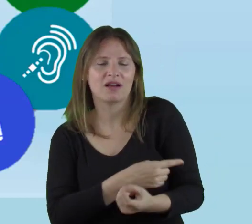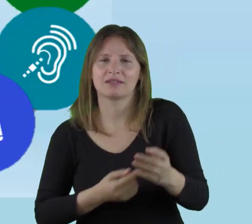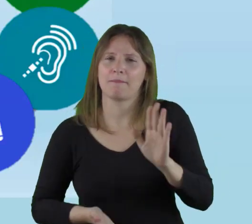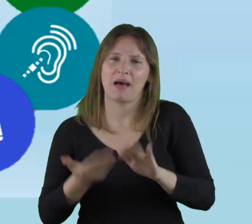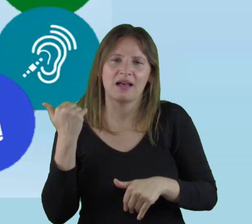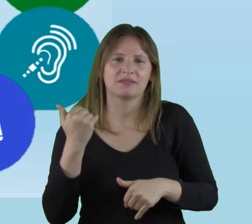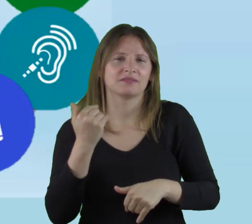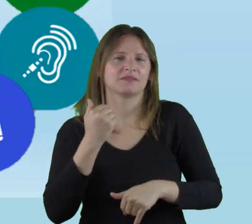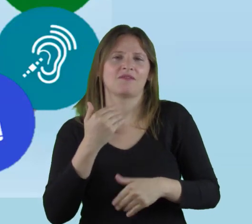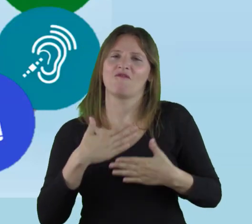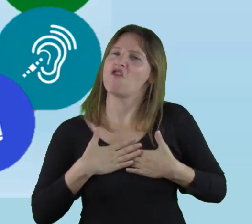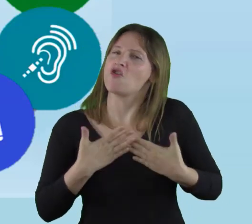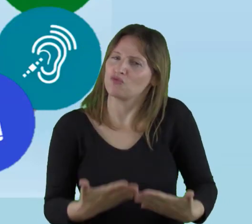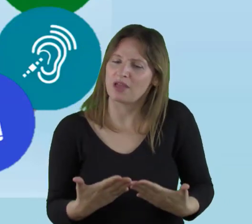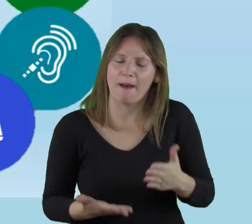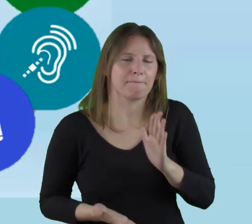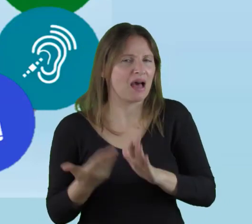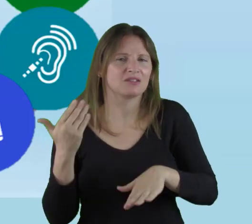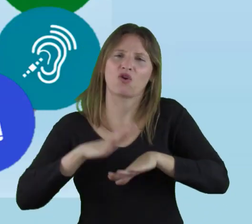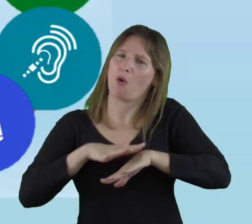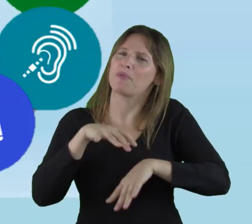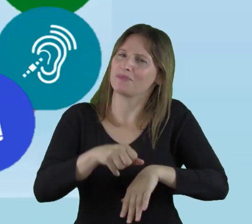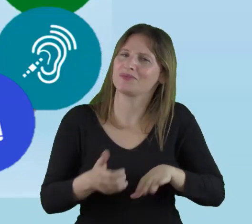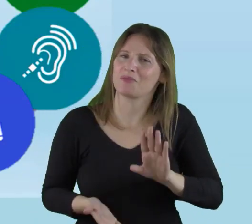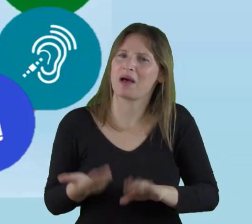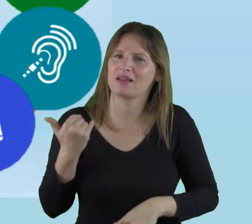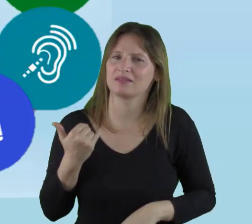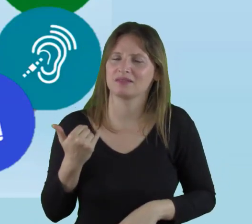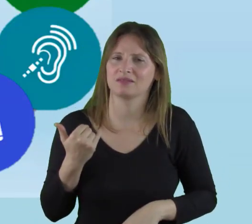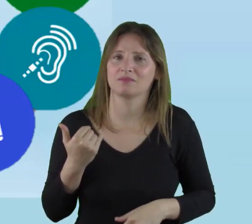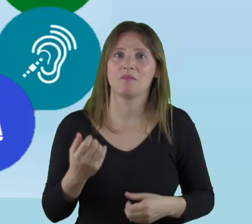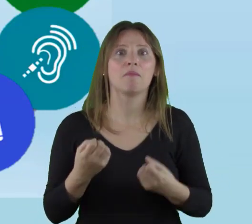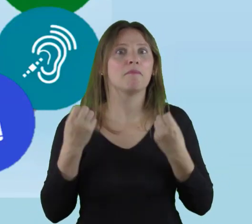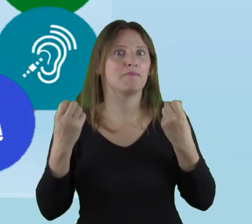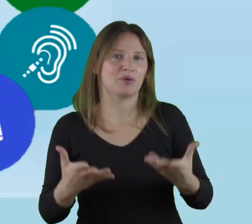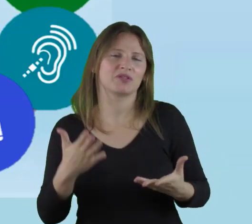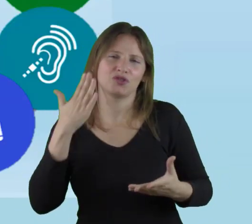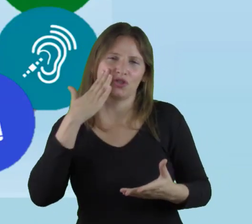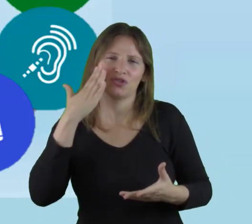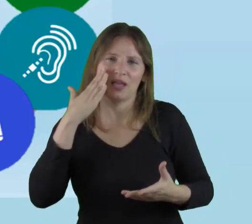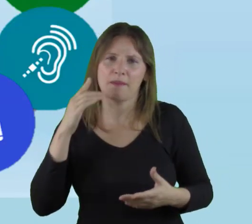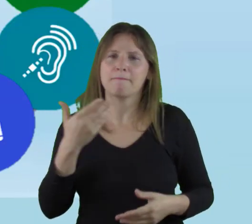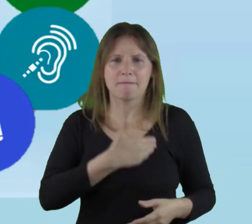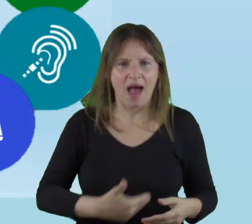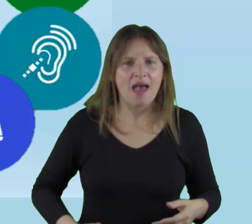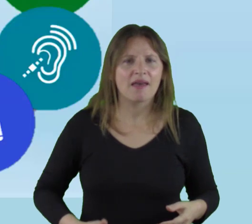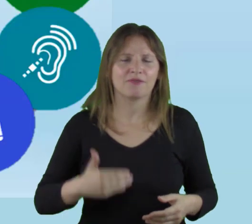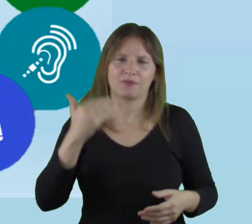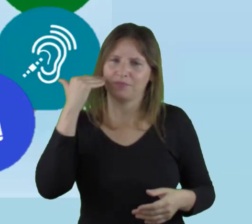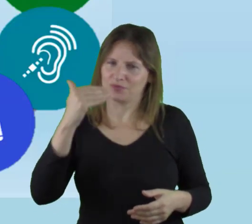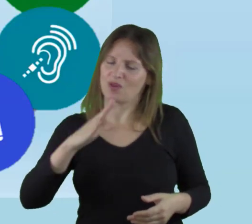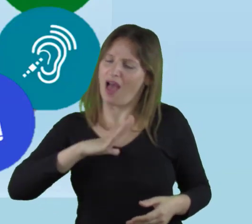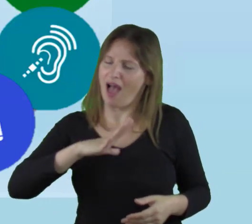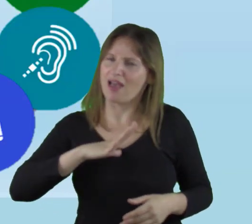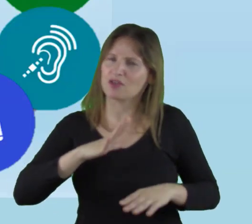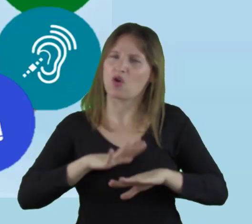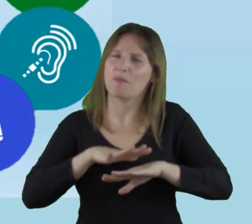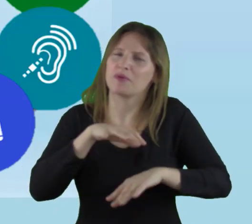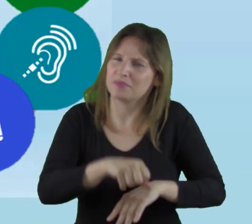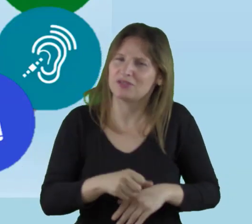fuerza, más voluntad, mayor compromiso del que ya tenemos. Porque yo sé que los maestros